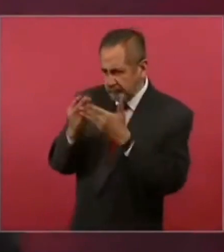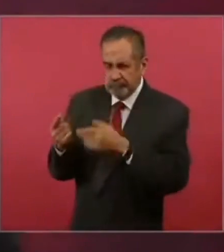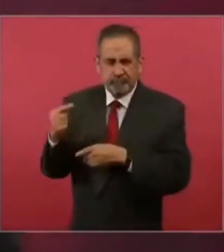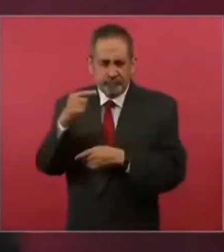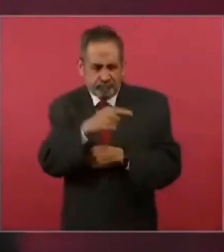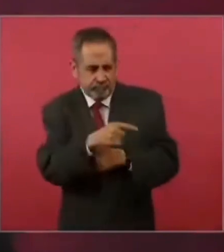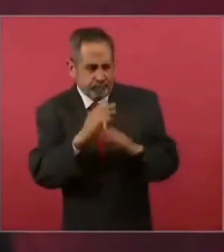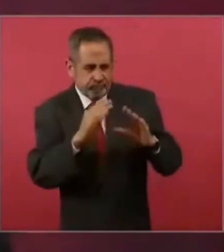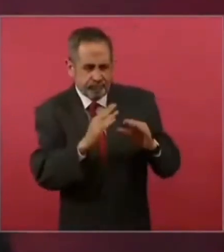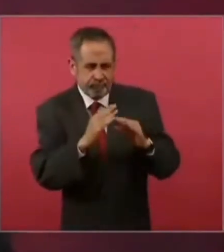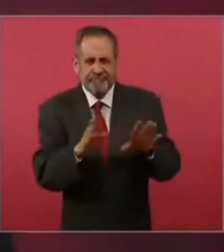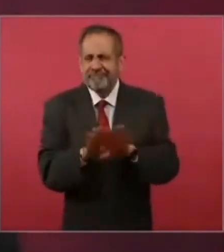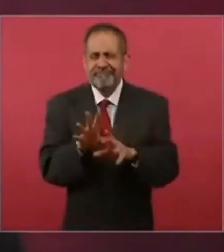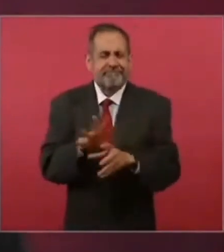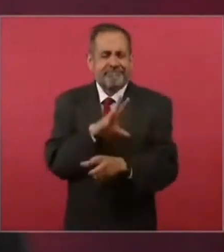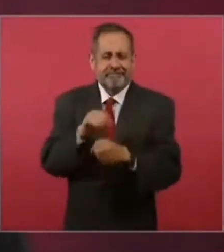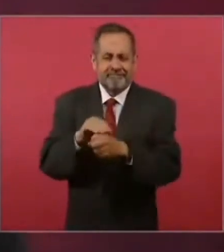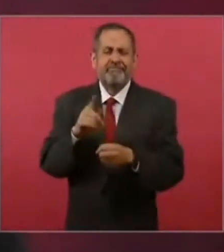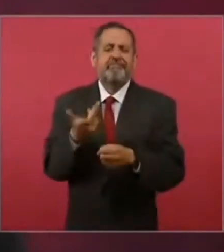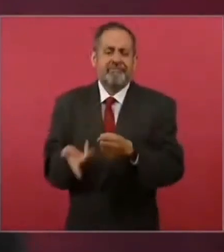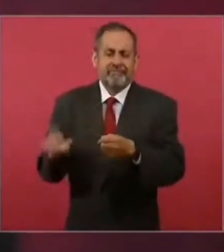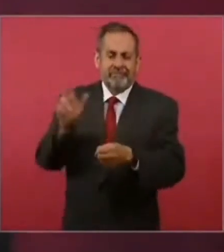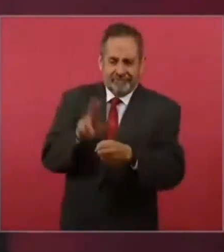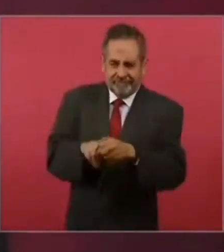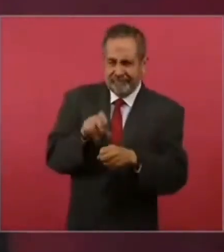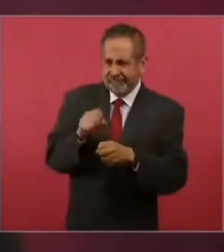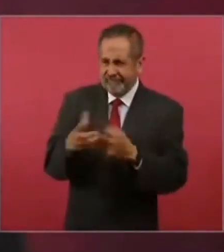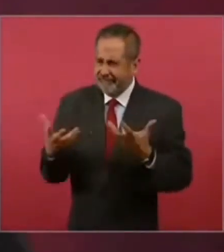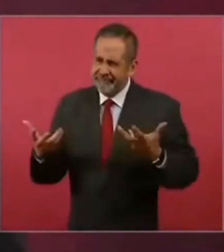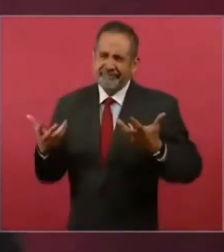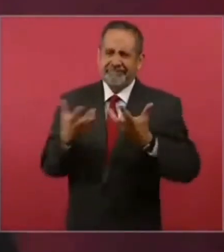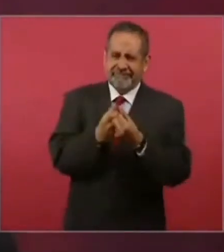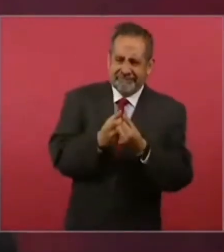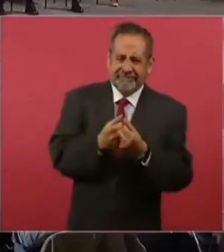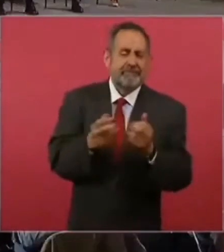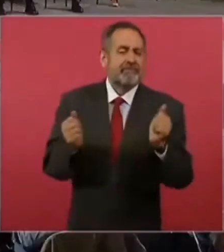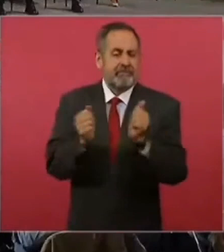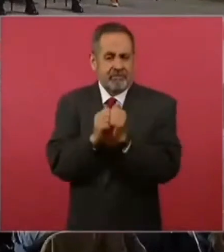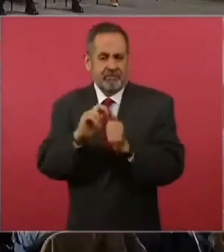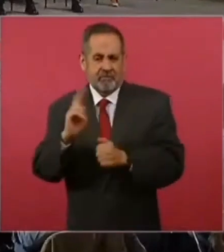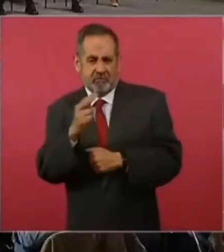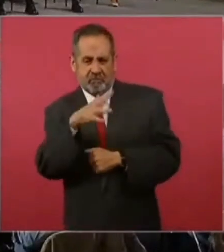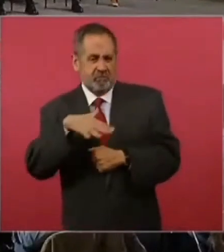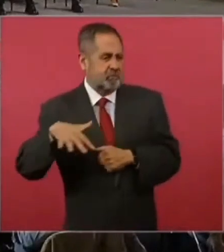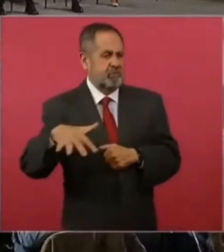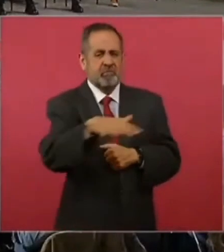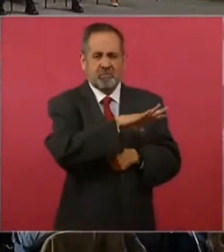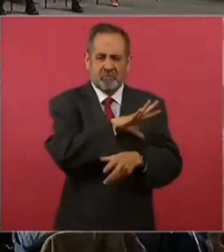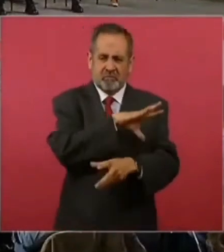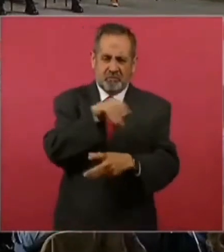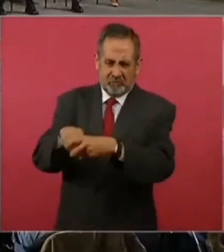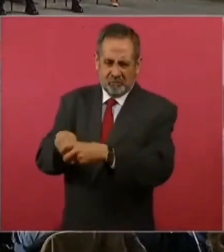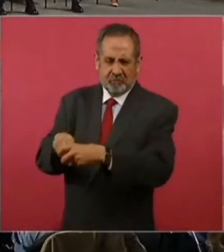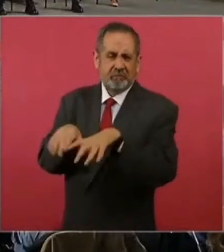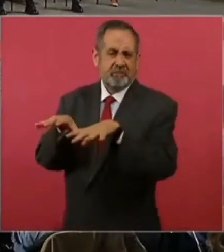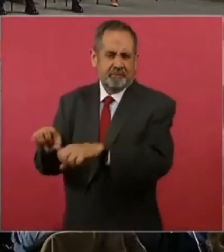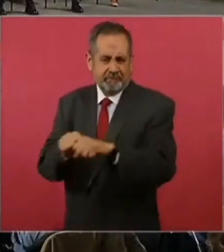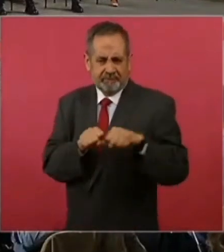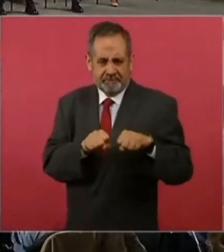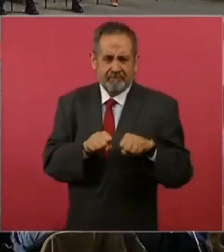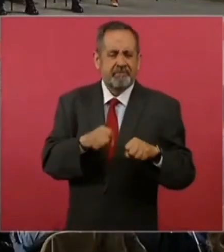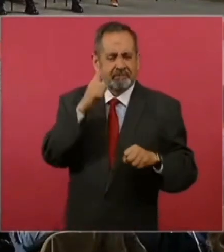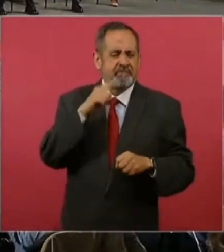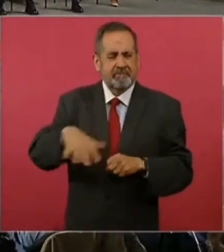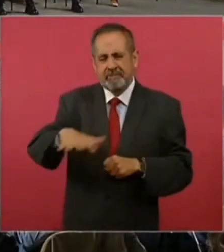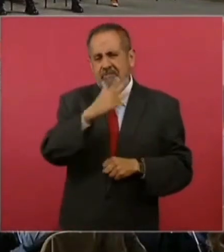para que este hospital forme parte de toda la infraestructura de la Universidad de Sonora.